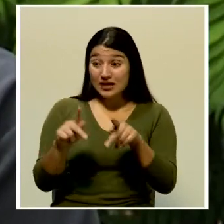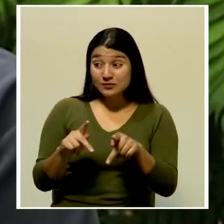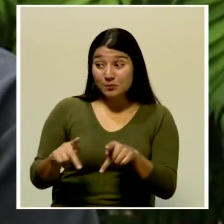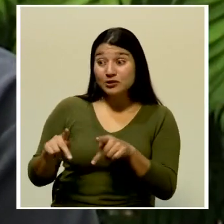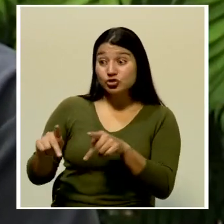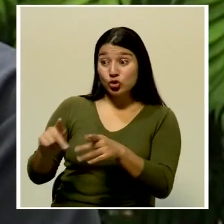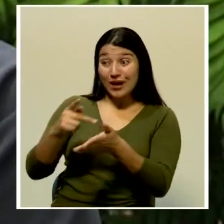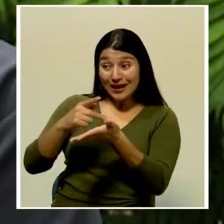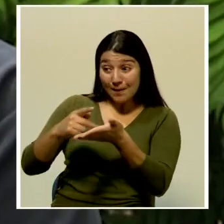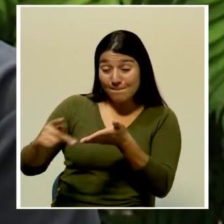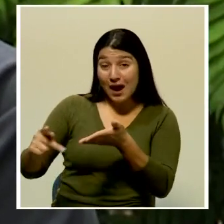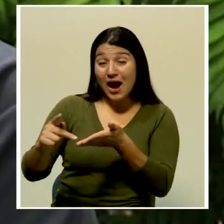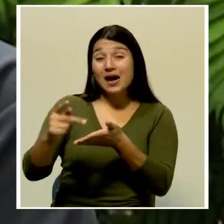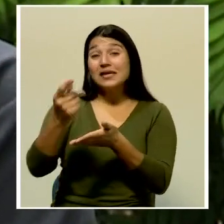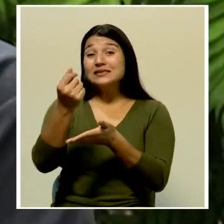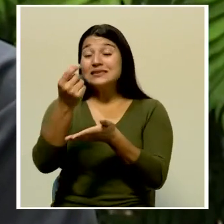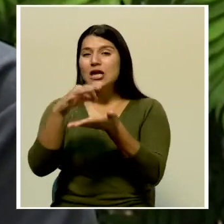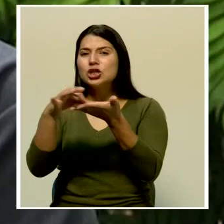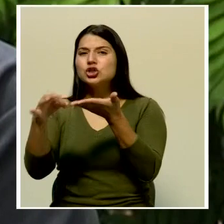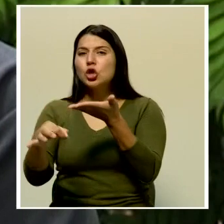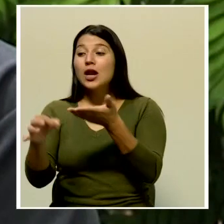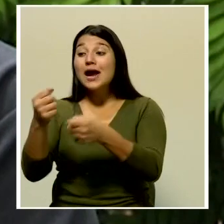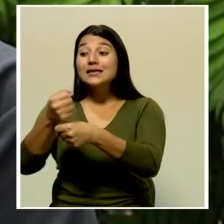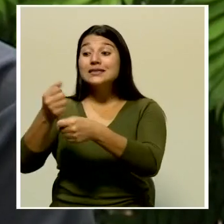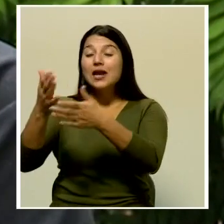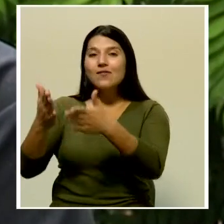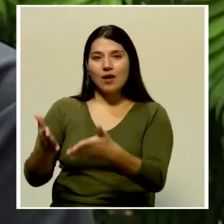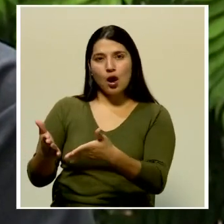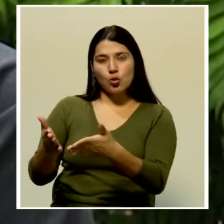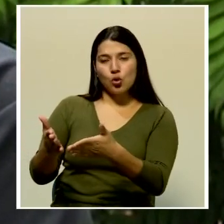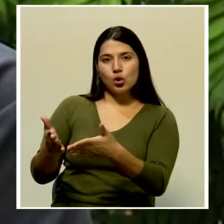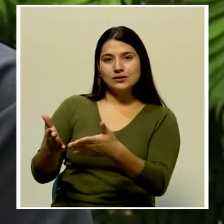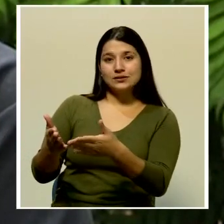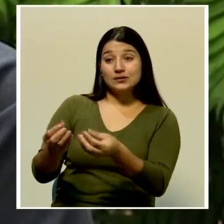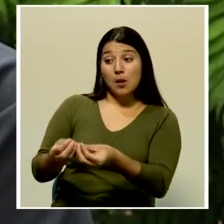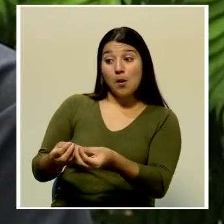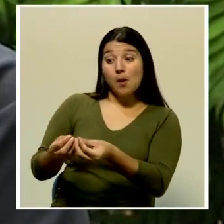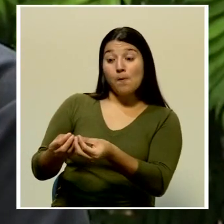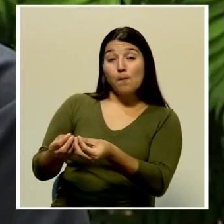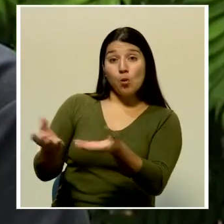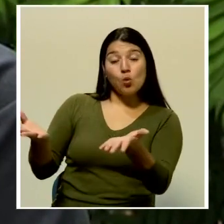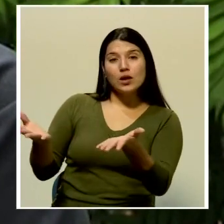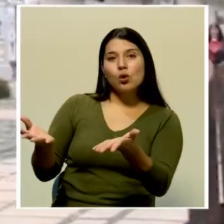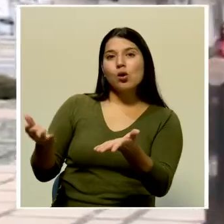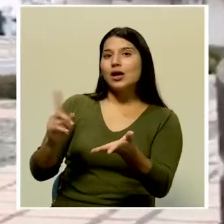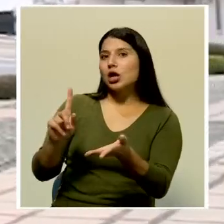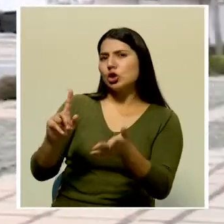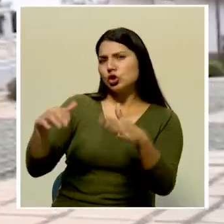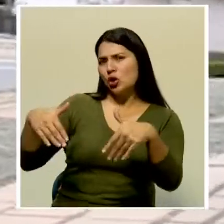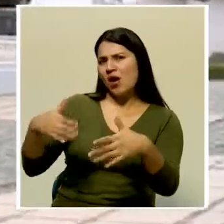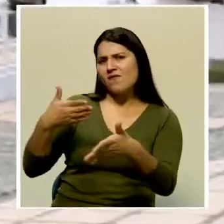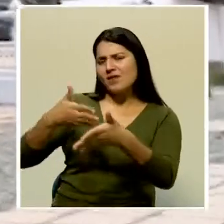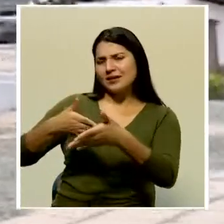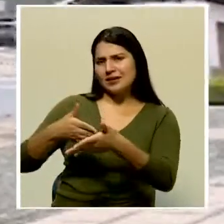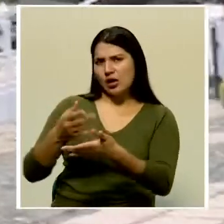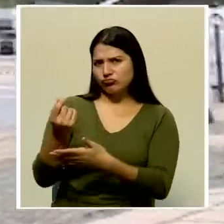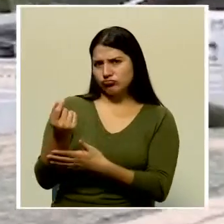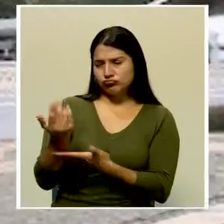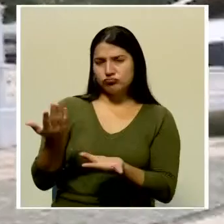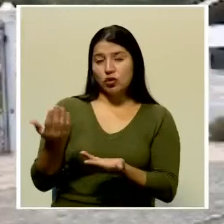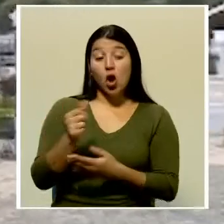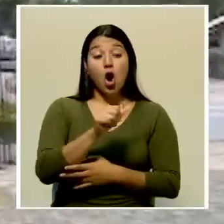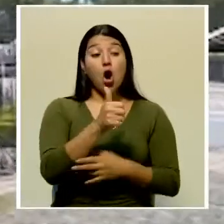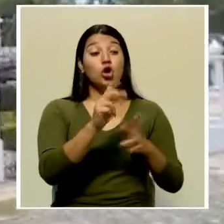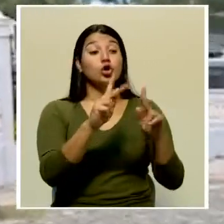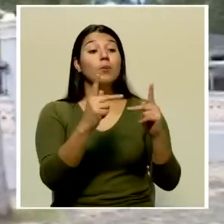escolar son las personas del sector público que no han tenido este tipo de impacto en sus ingresos propiamente. En otras fracciones como Liberación